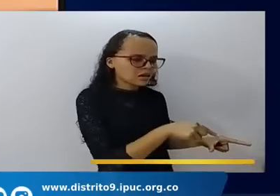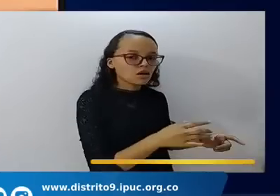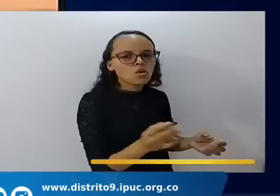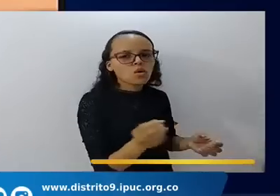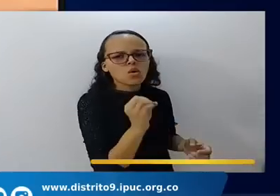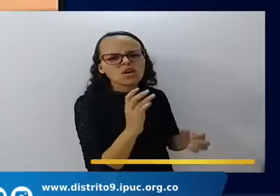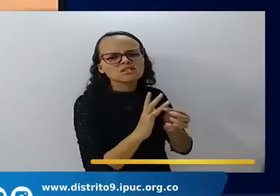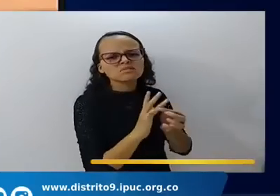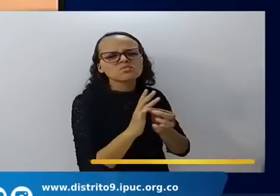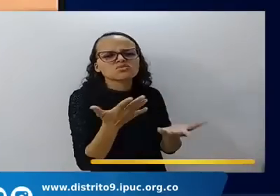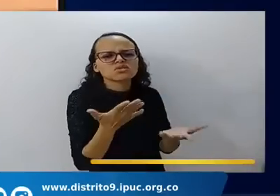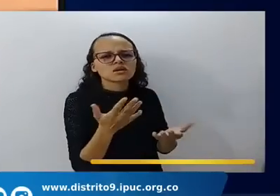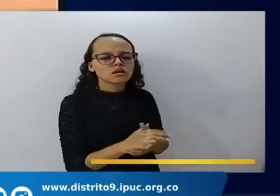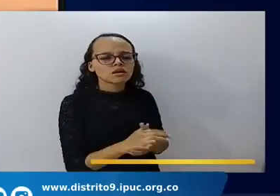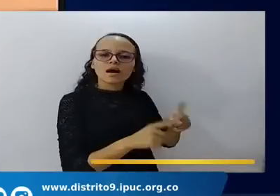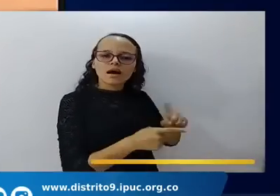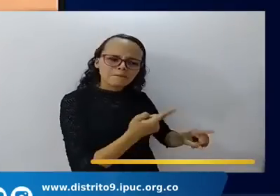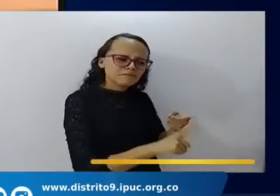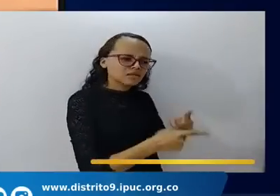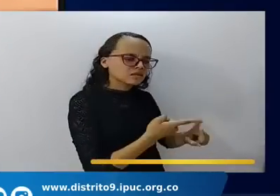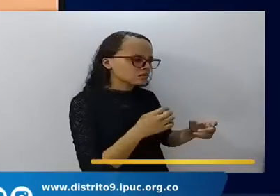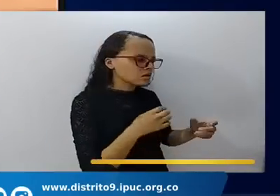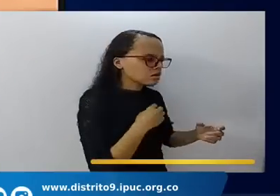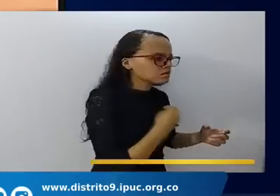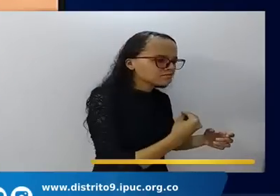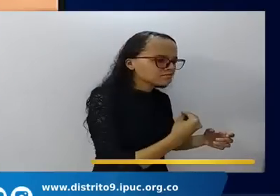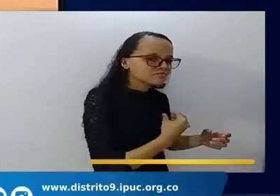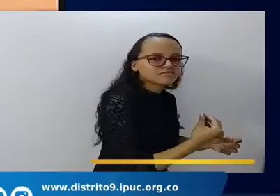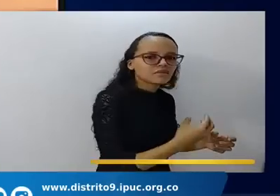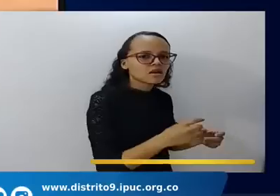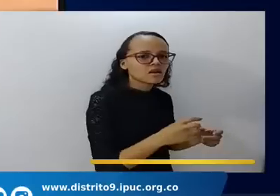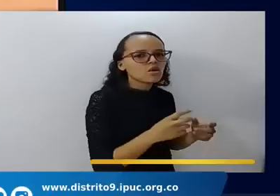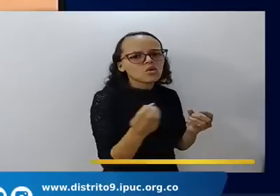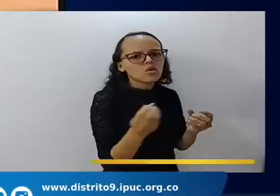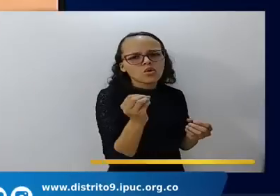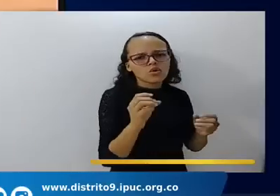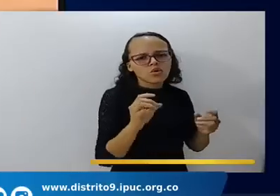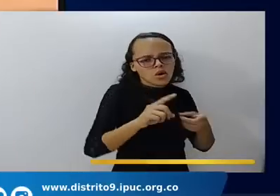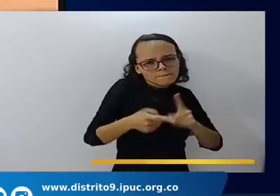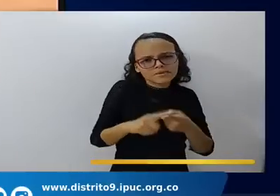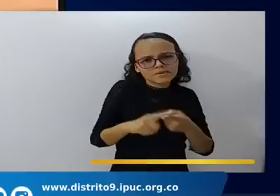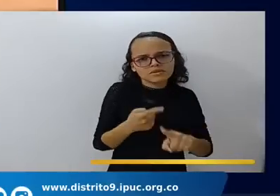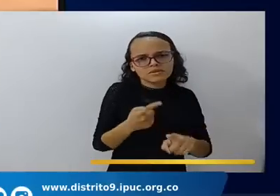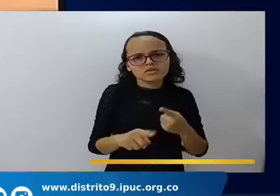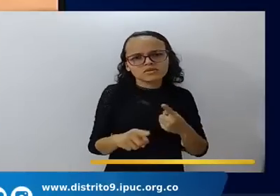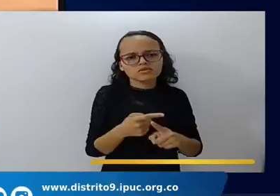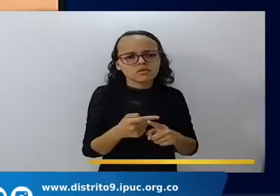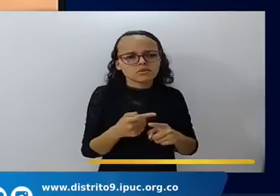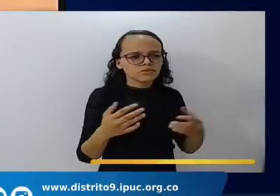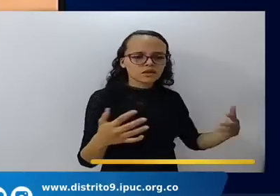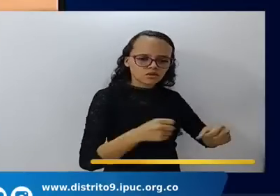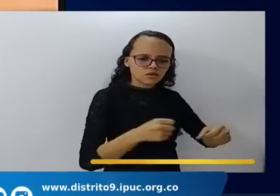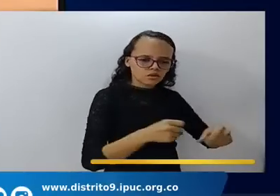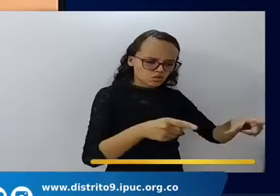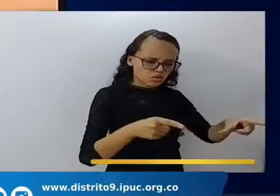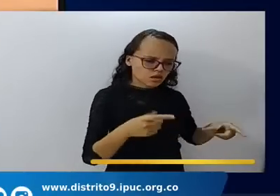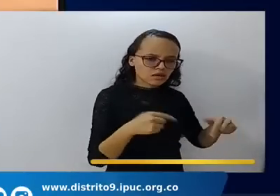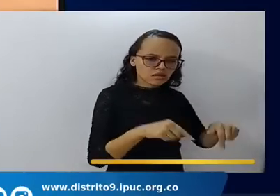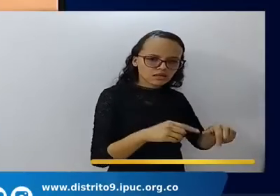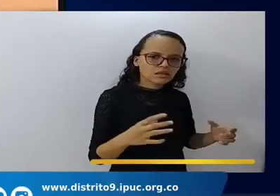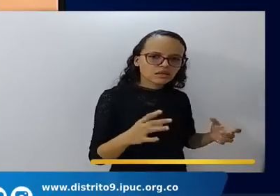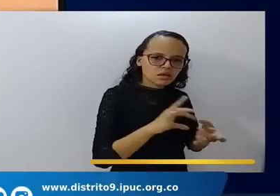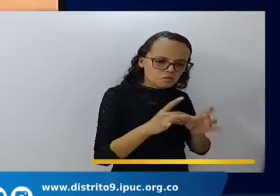sus amigas su círculo social su ambiente mal sano